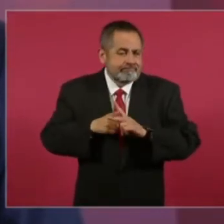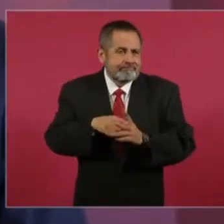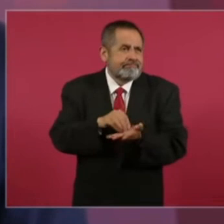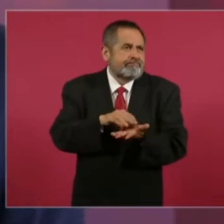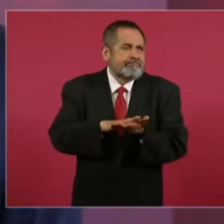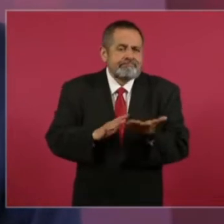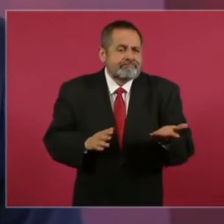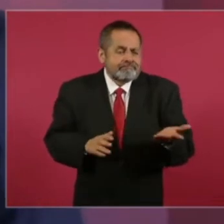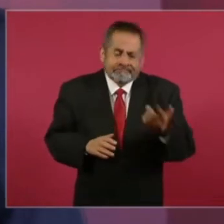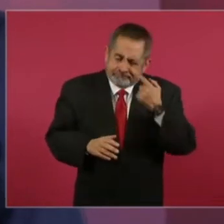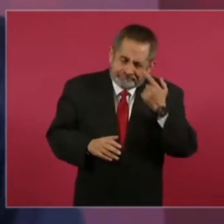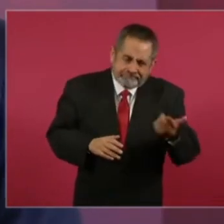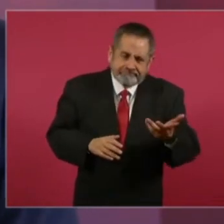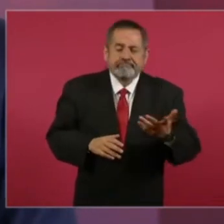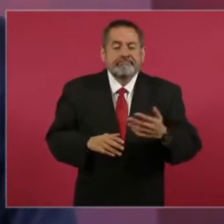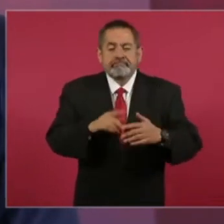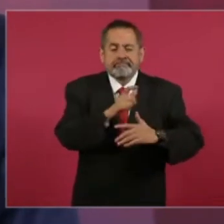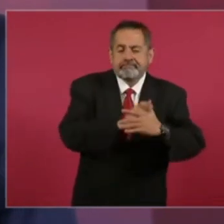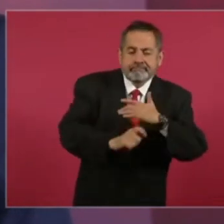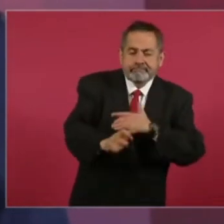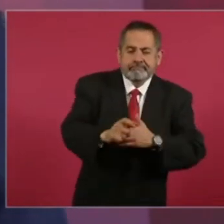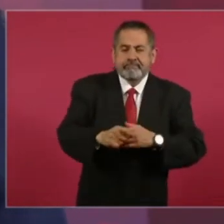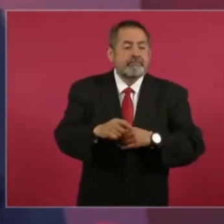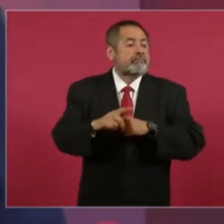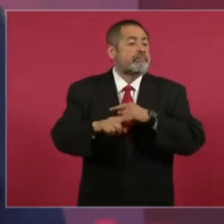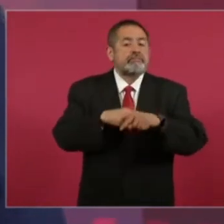y lo que recibían a cambio